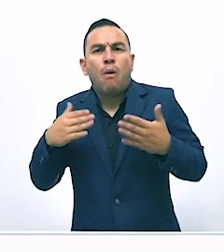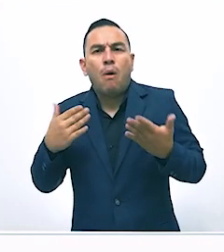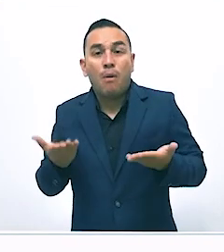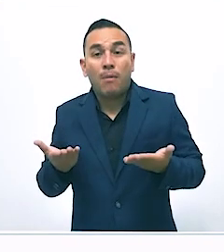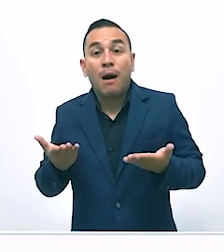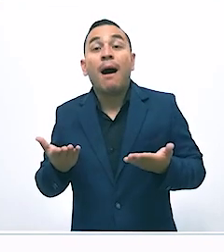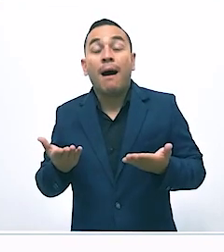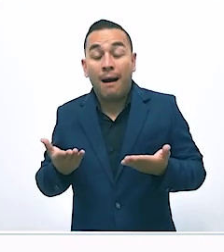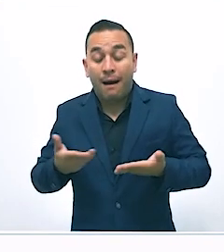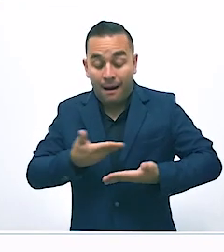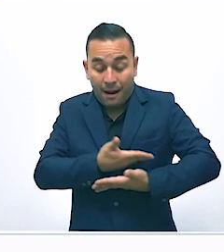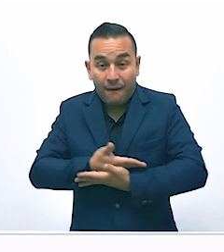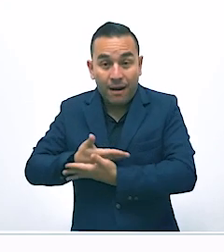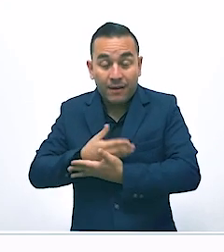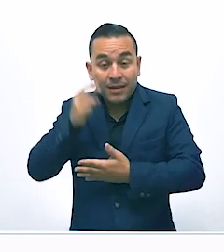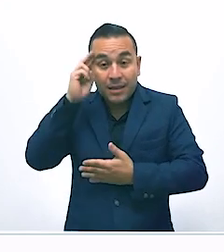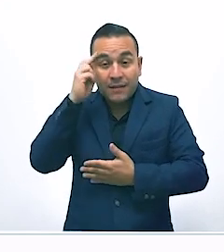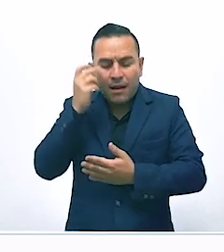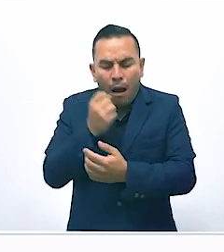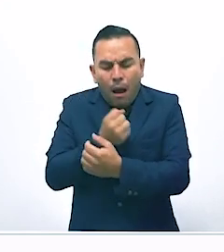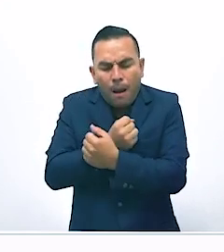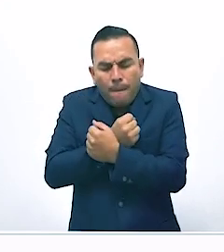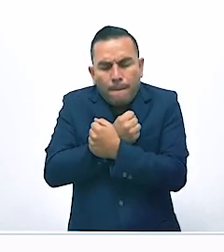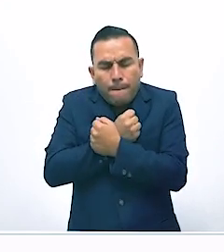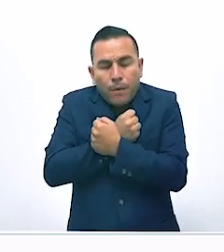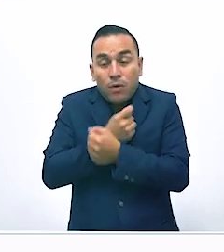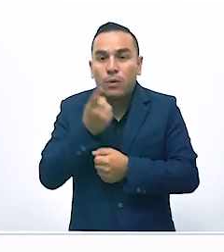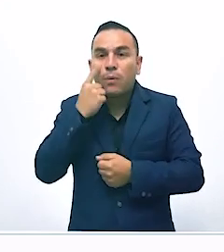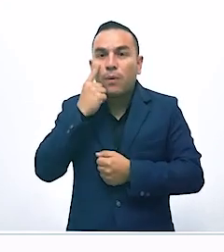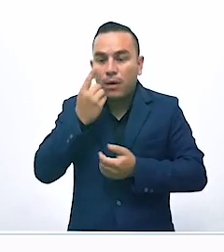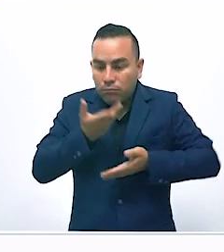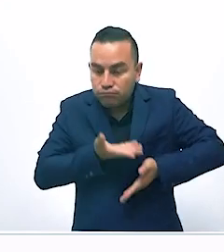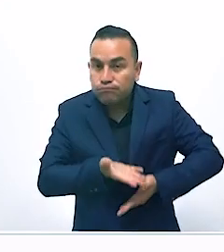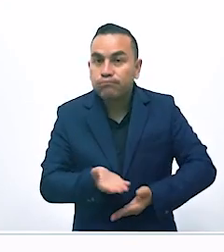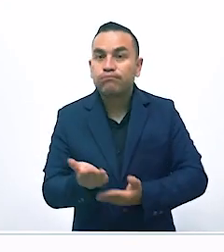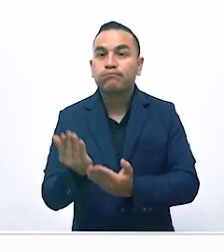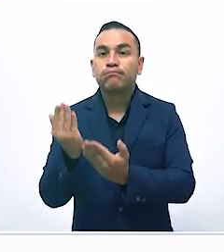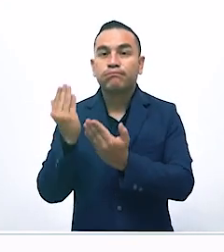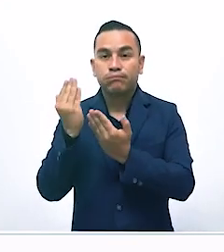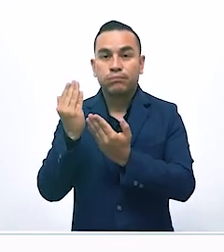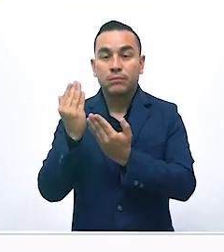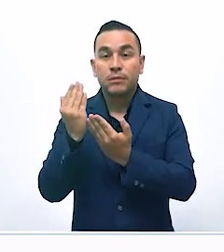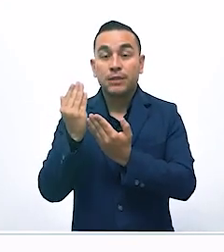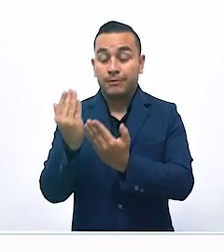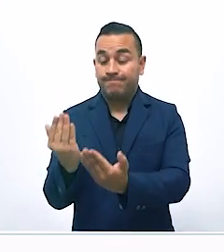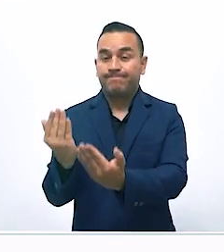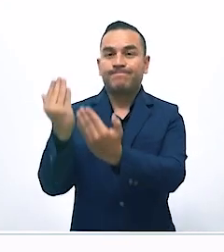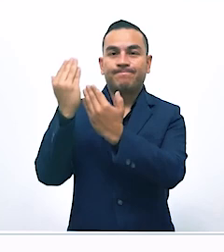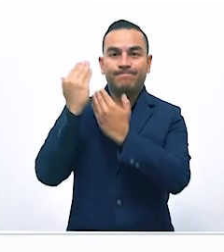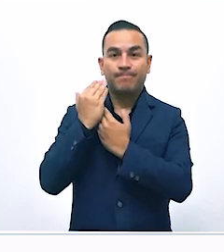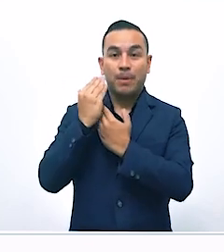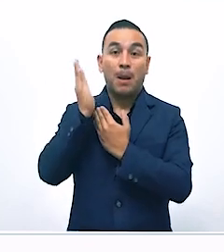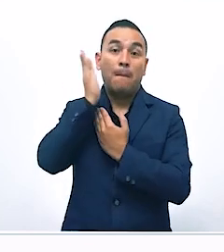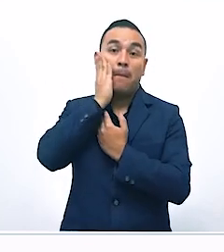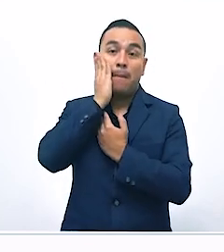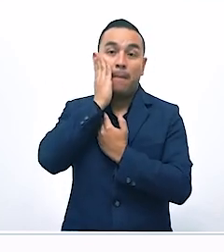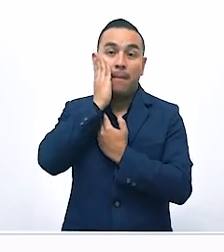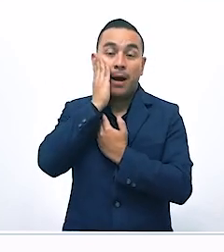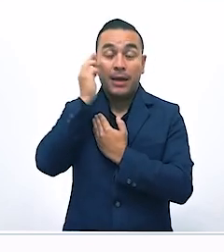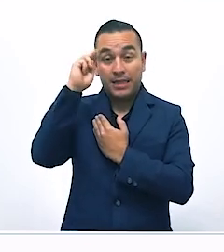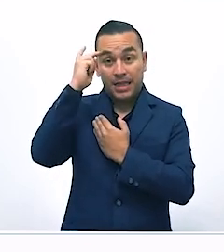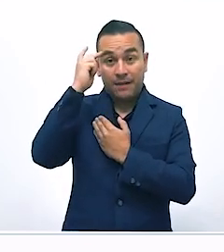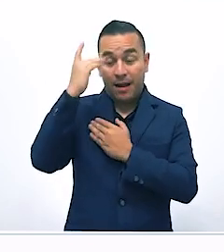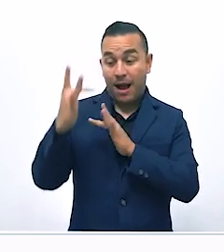El bebé será recibido en un ambiente cariñoso y cuidado sensible. Cuando nazca, se lo entregarán de inmediato a su mamá